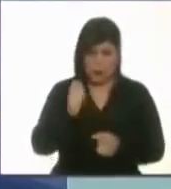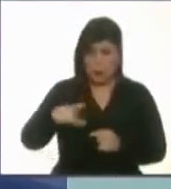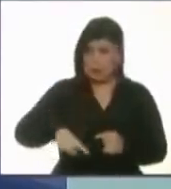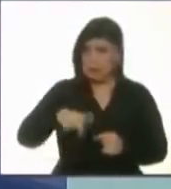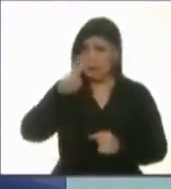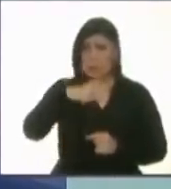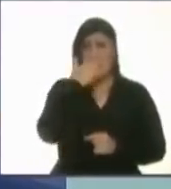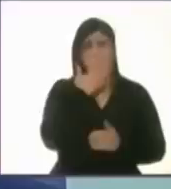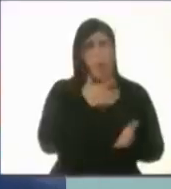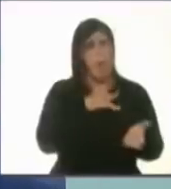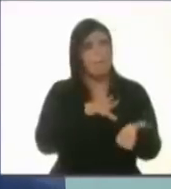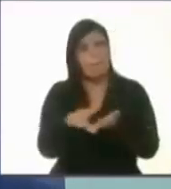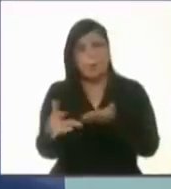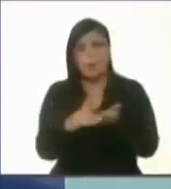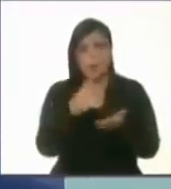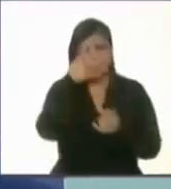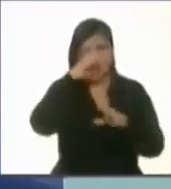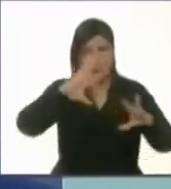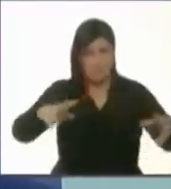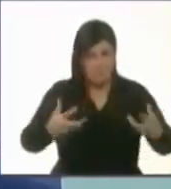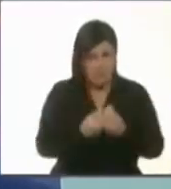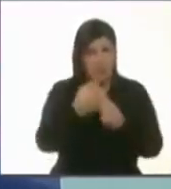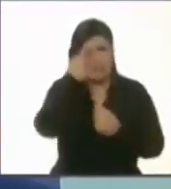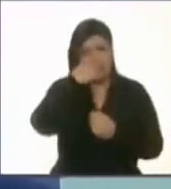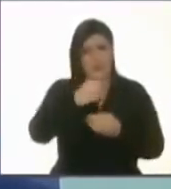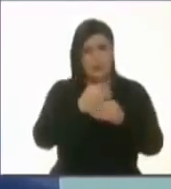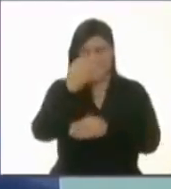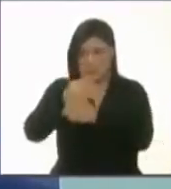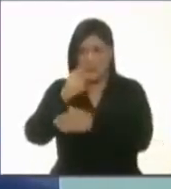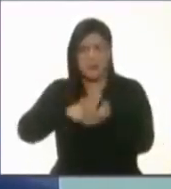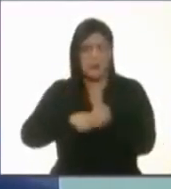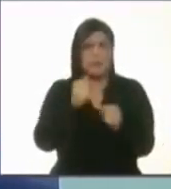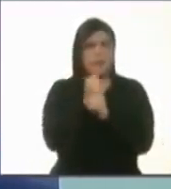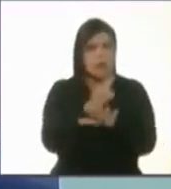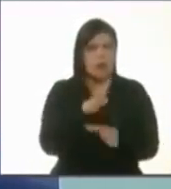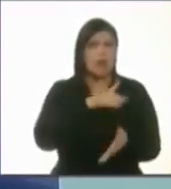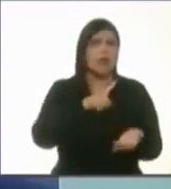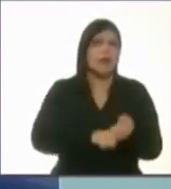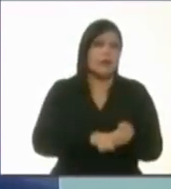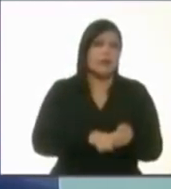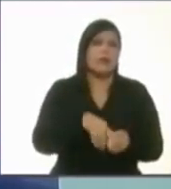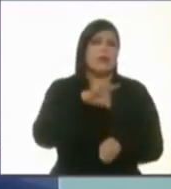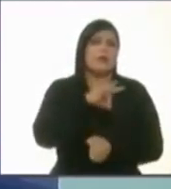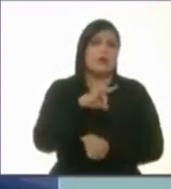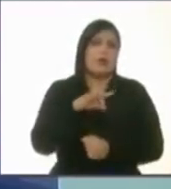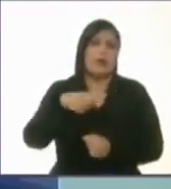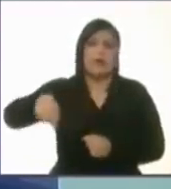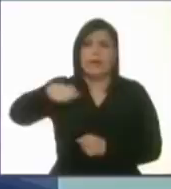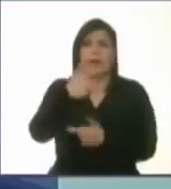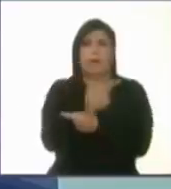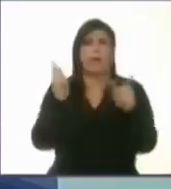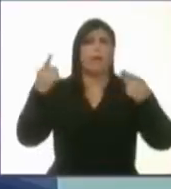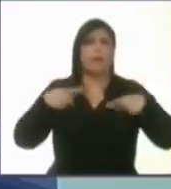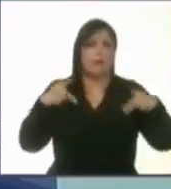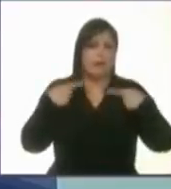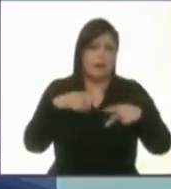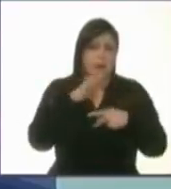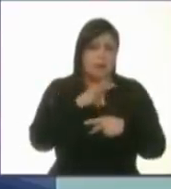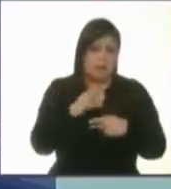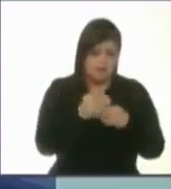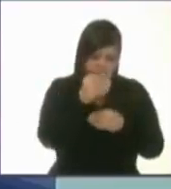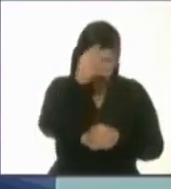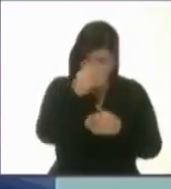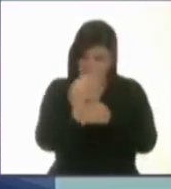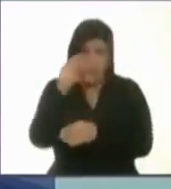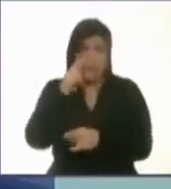cooperación en términos de integración de una base de datos que permita que un ciudadano pueda tener todo